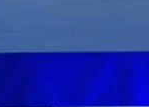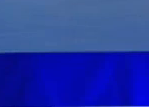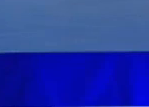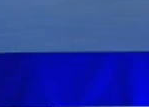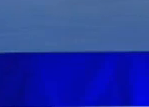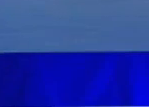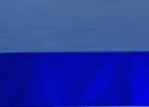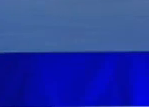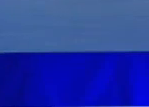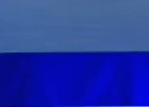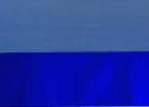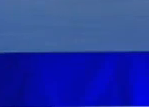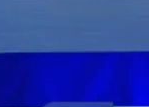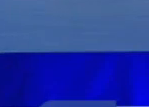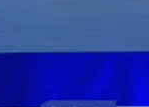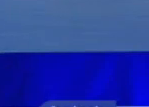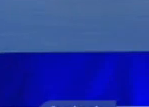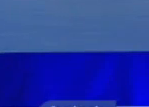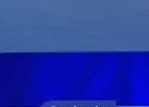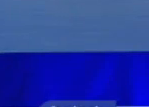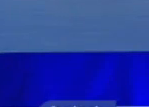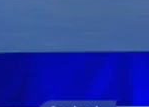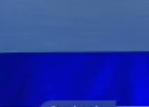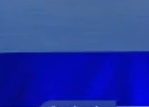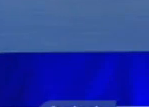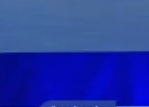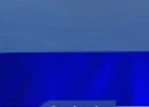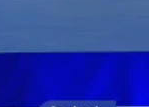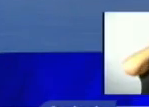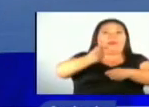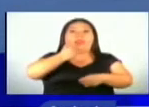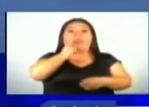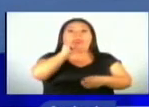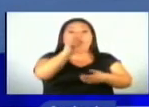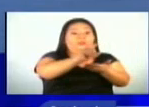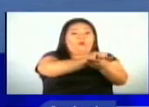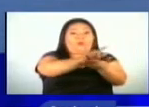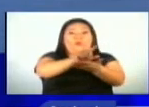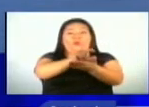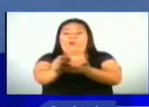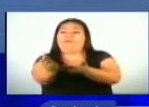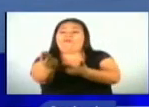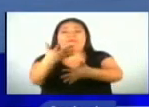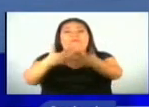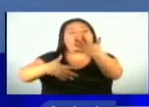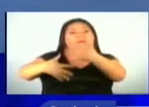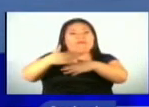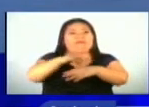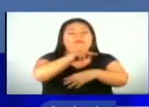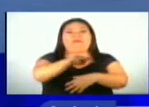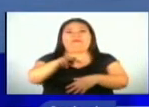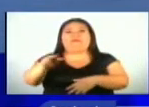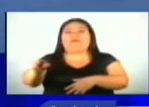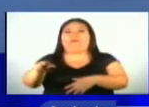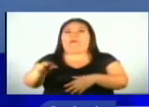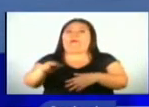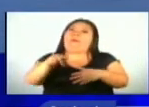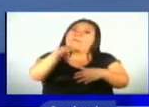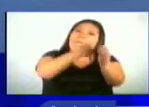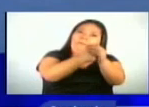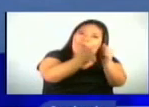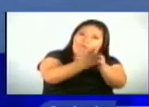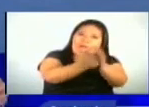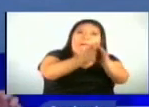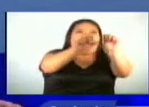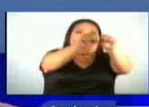Gremiales de docentes señalan que los centros escolares situados en la zona costera del país resultan con mayores afectaciones en cada